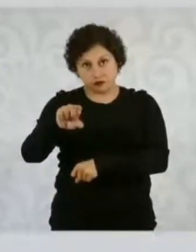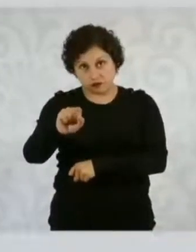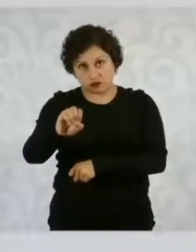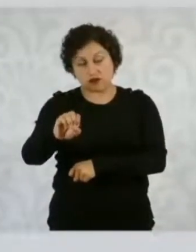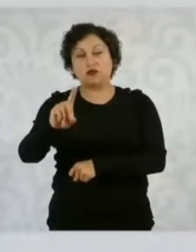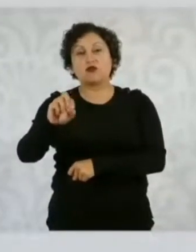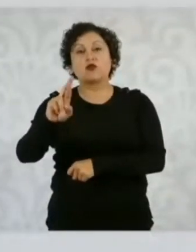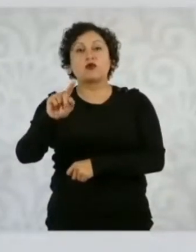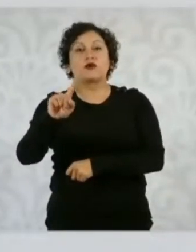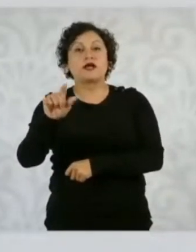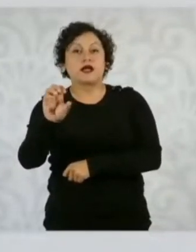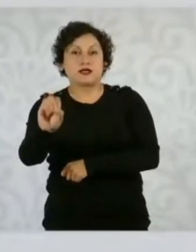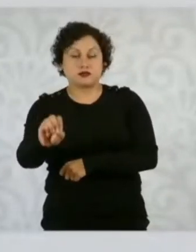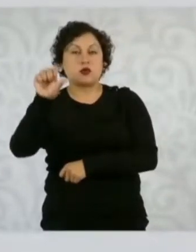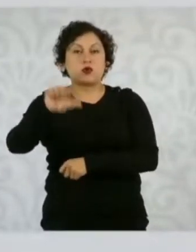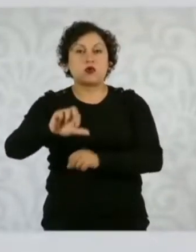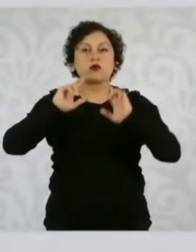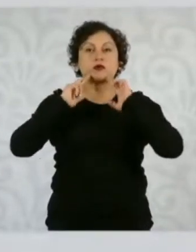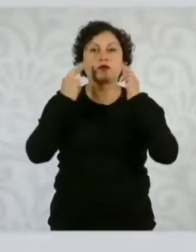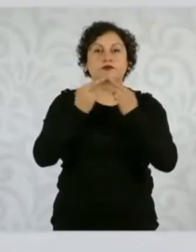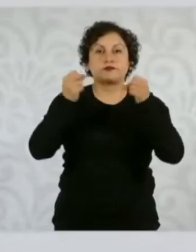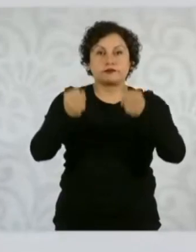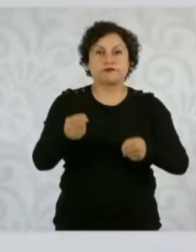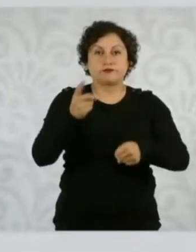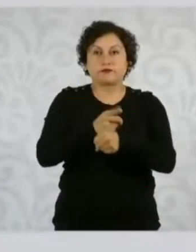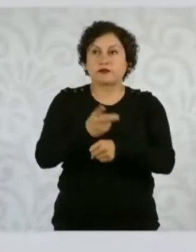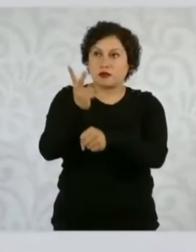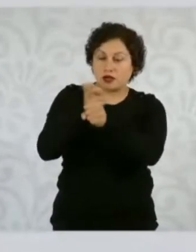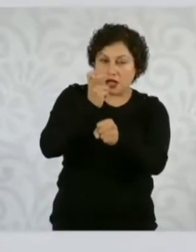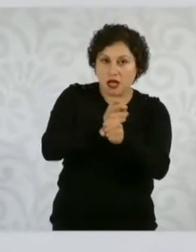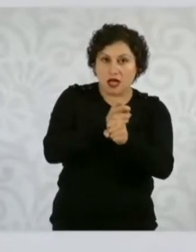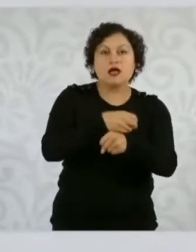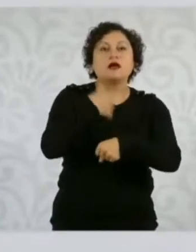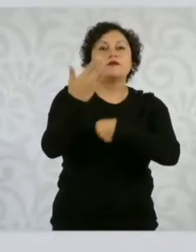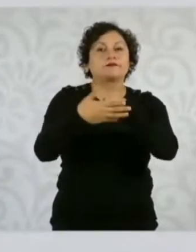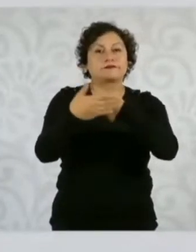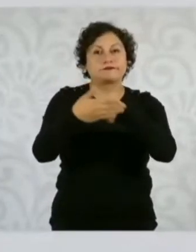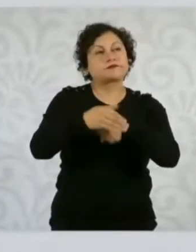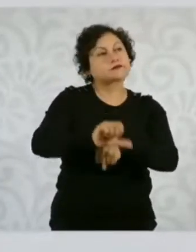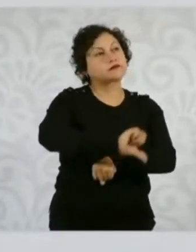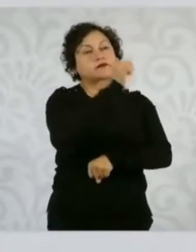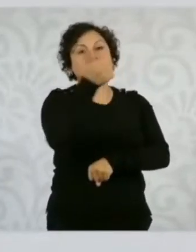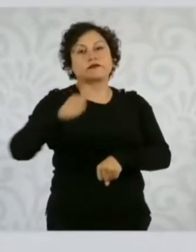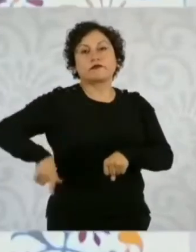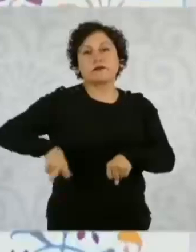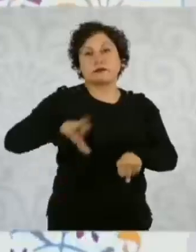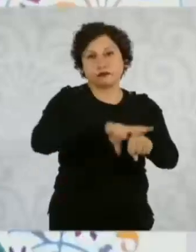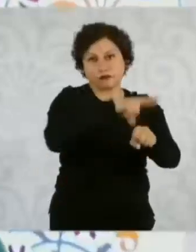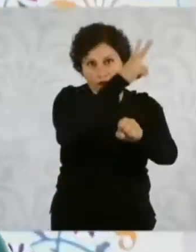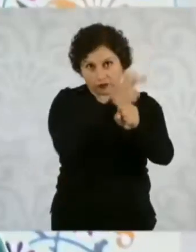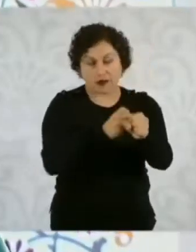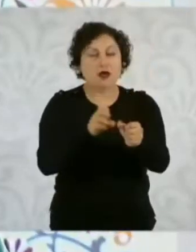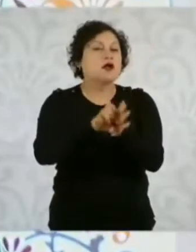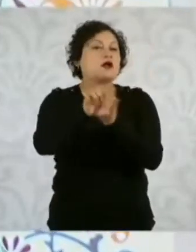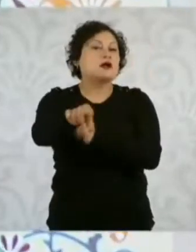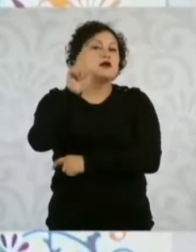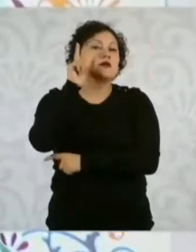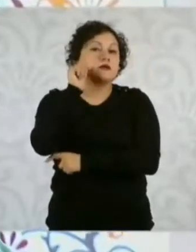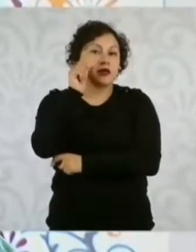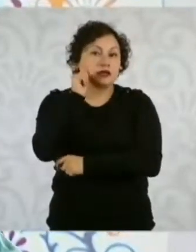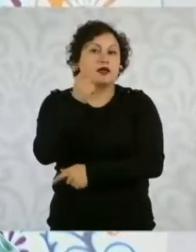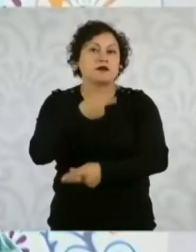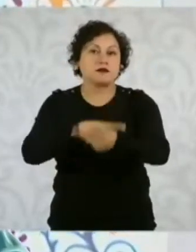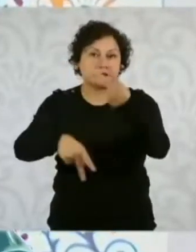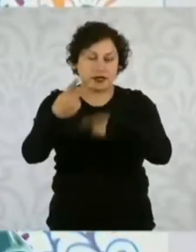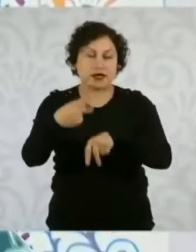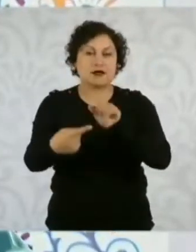invitando a gobernadores de distintos estados de la República. Mañana que se presente la estrategia